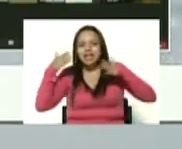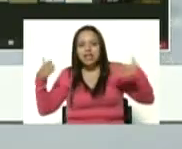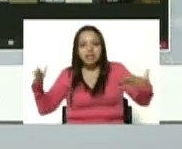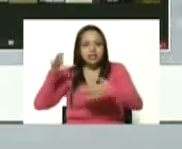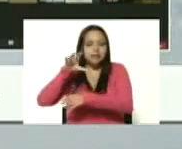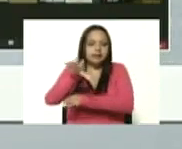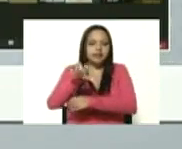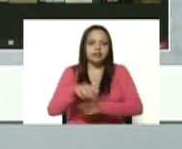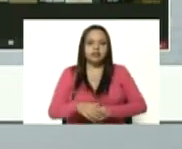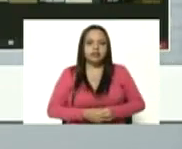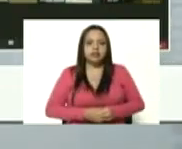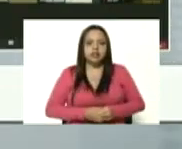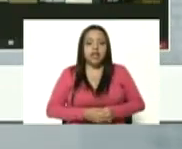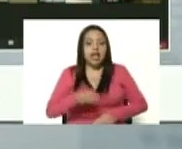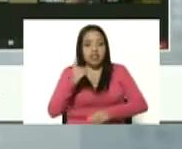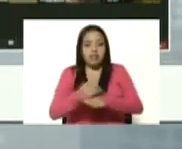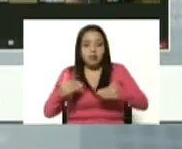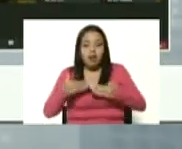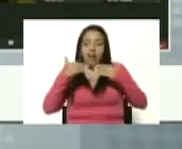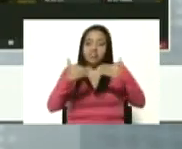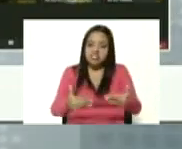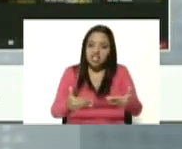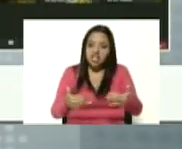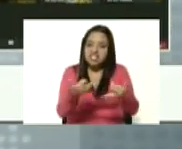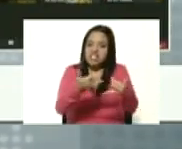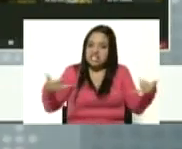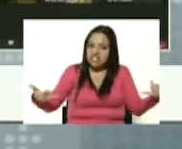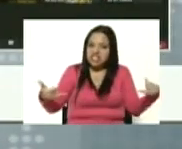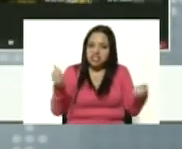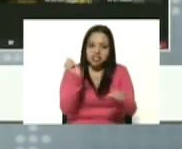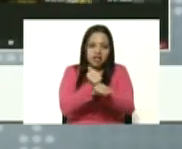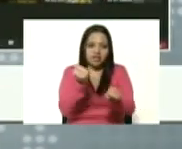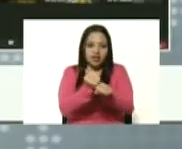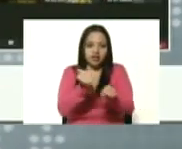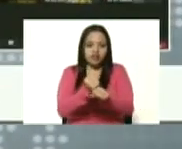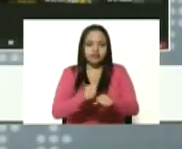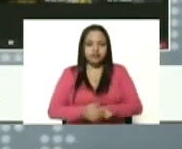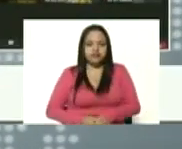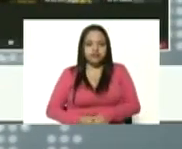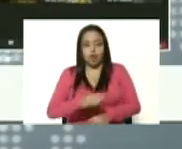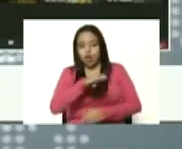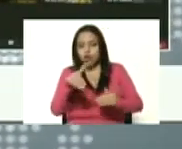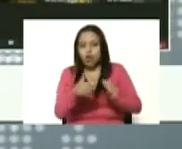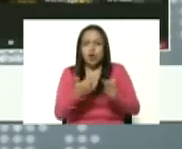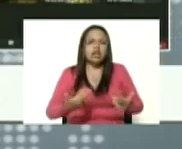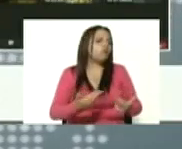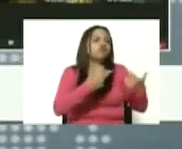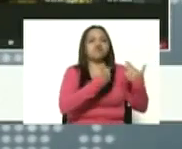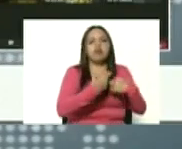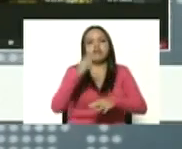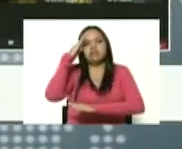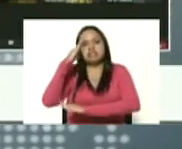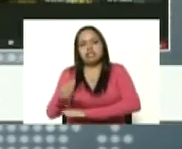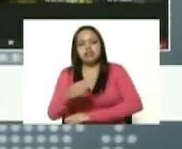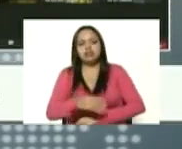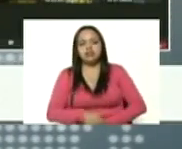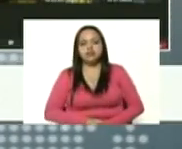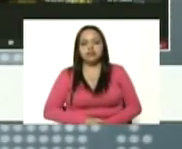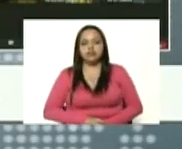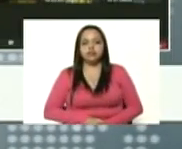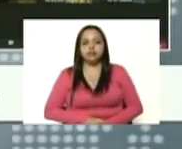país tenemos que avanzar en esa línea mayor general comandante de la milicia Bernal Martínez